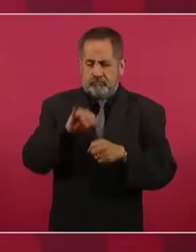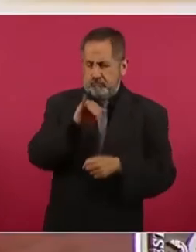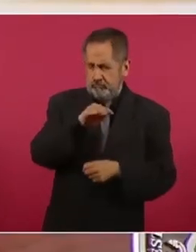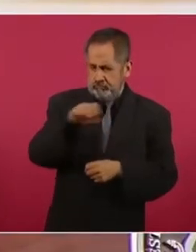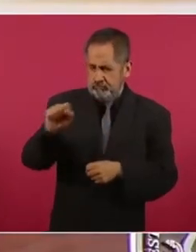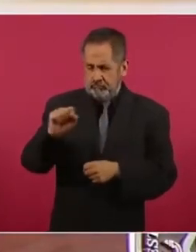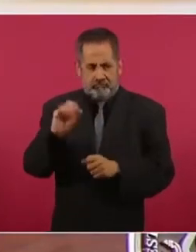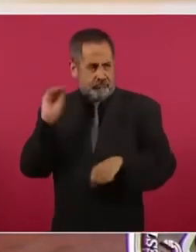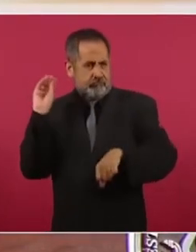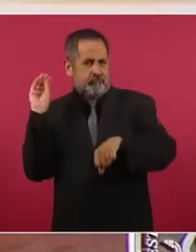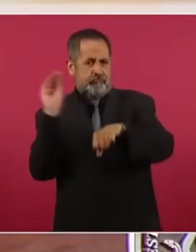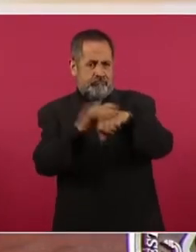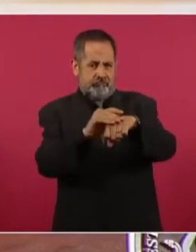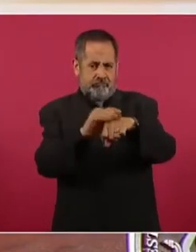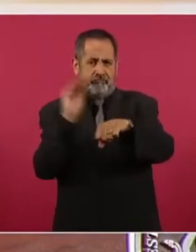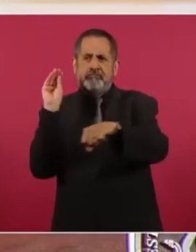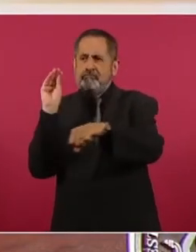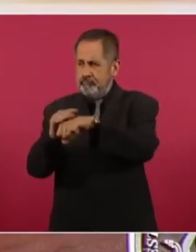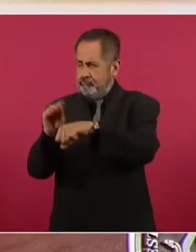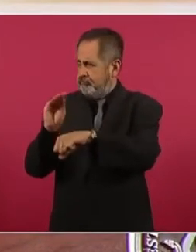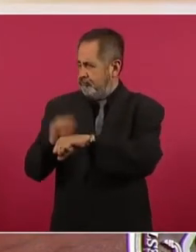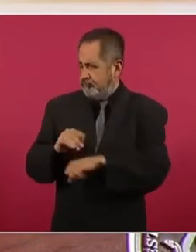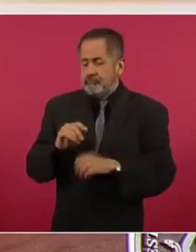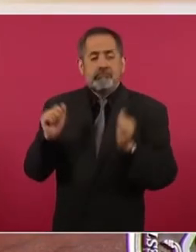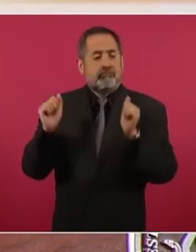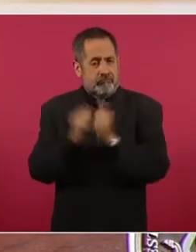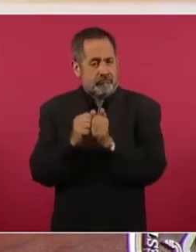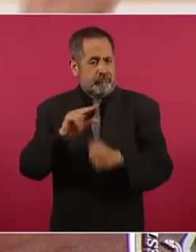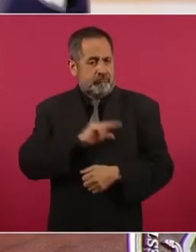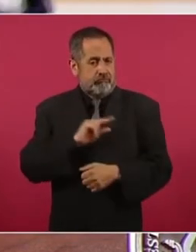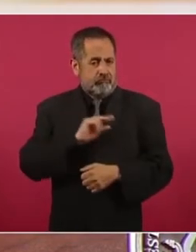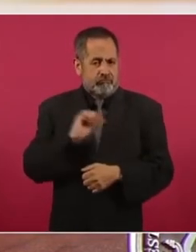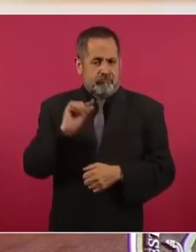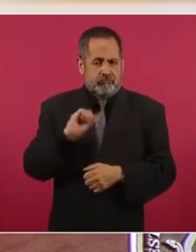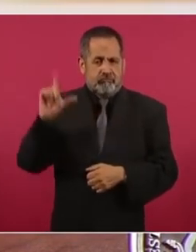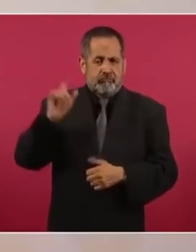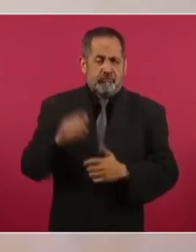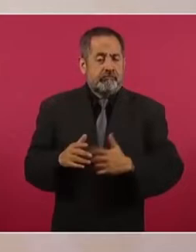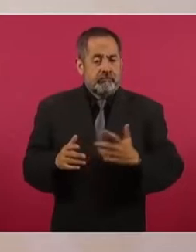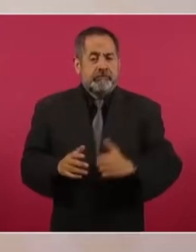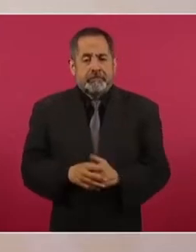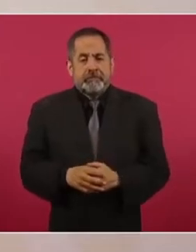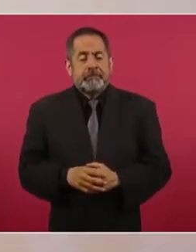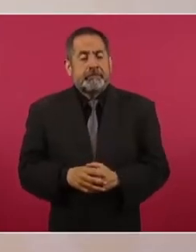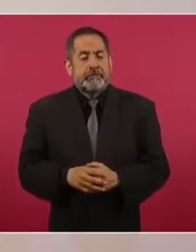bienestar, con especialidades, nos hablen por teléfono hoy,